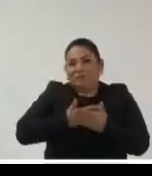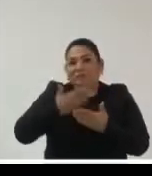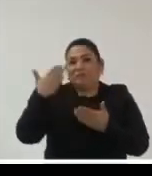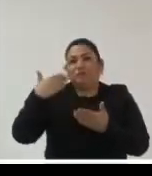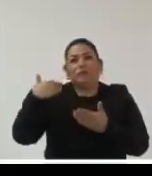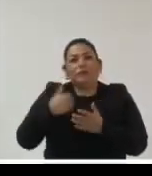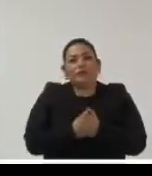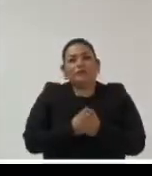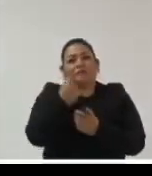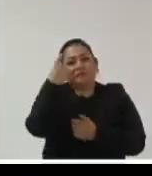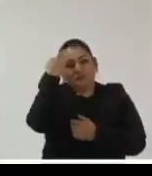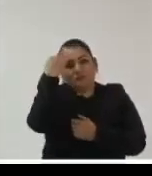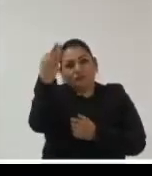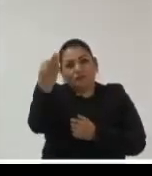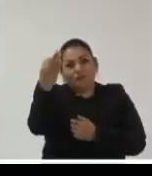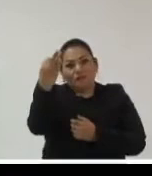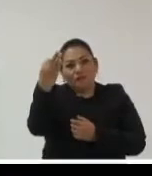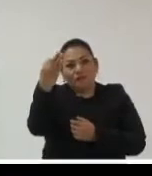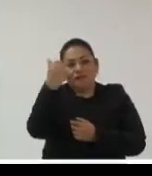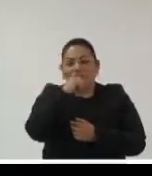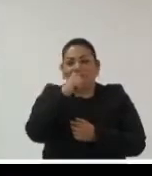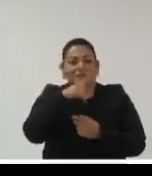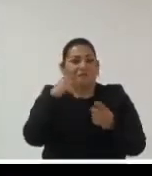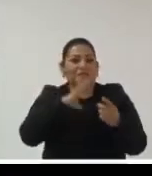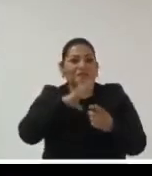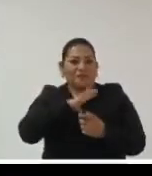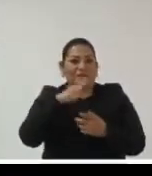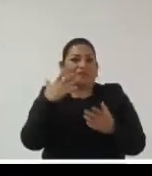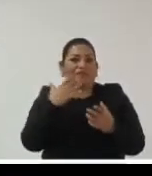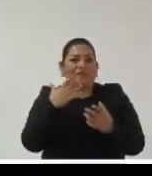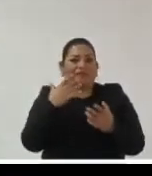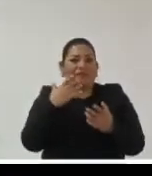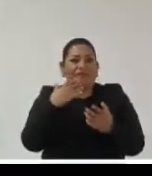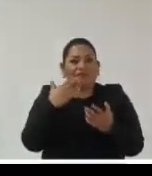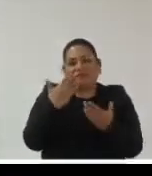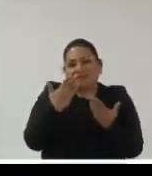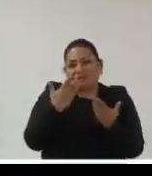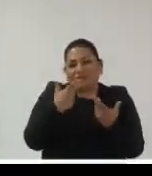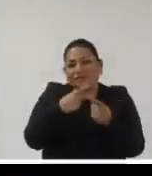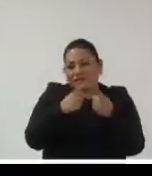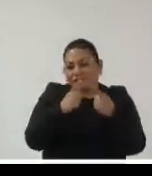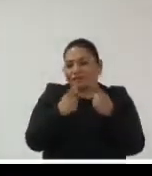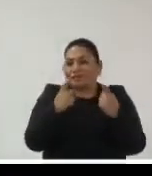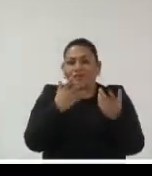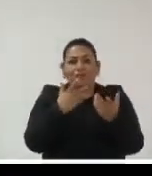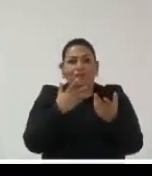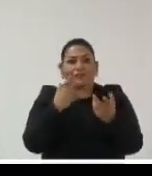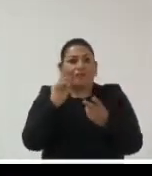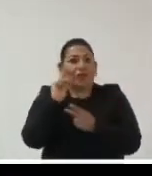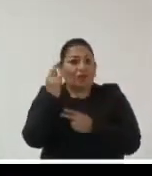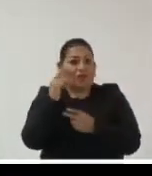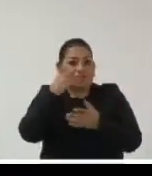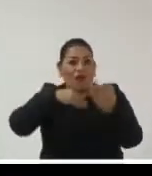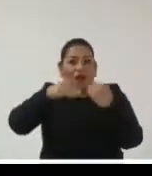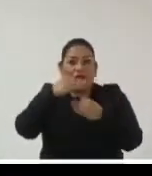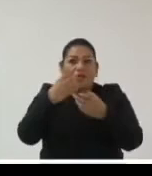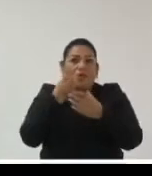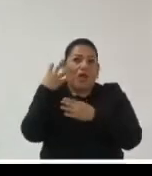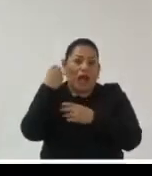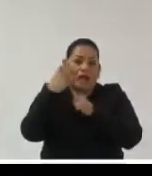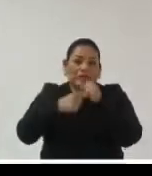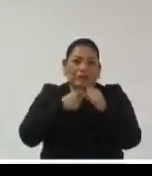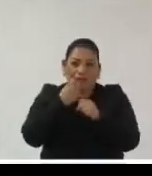hace ya algún tiempo y con quien hemos tenido la fortuna de compartir en varios eventos académicos el año pasado